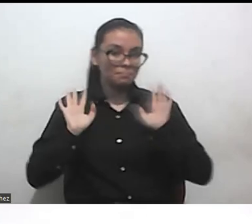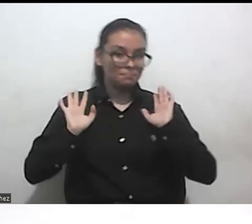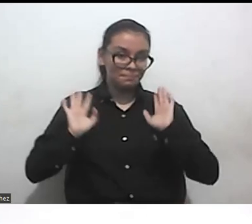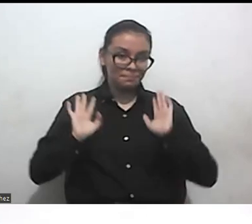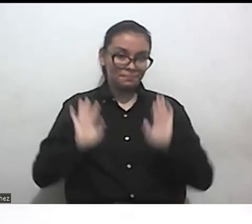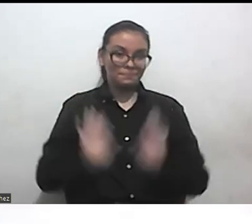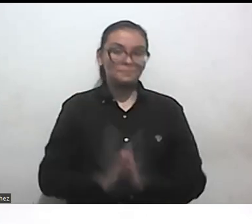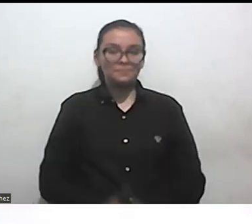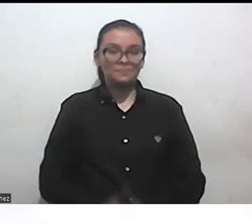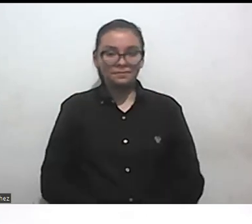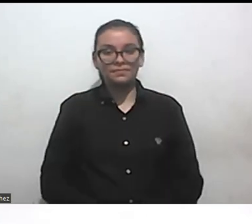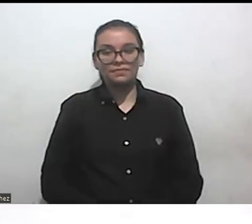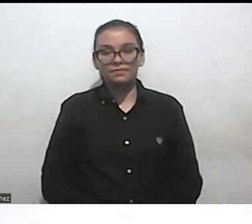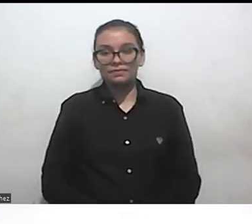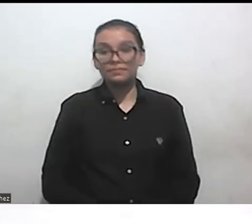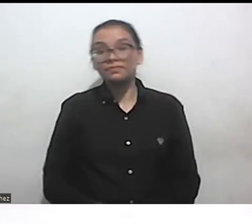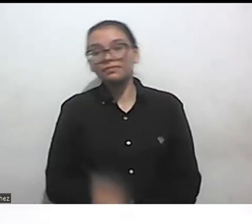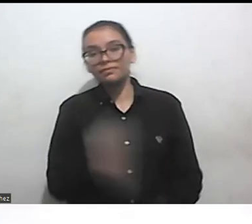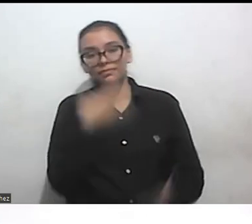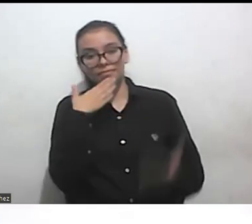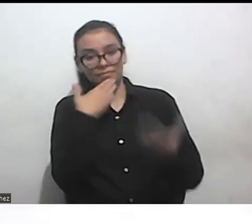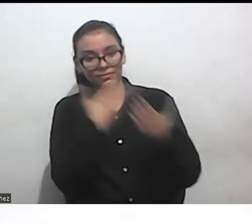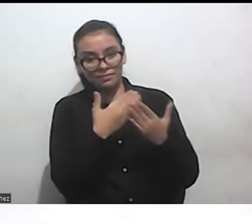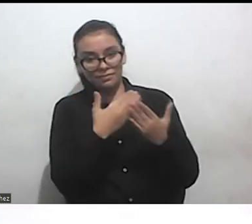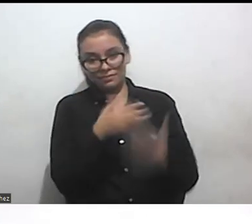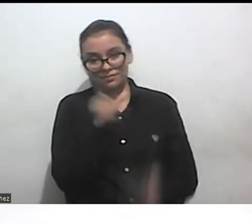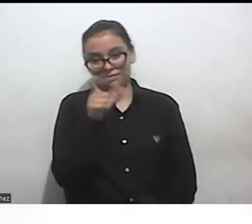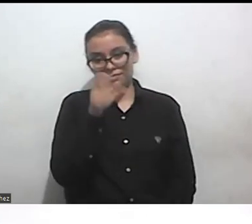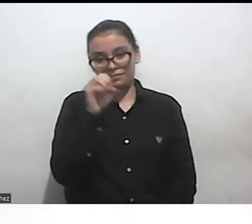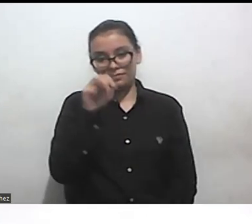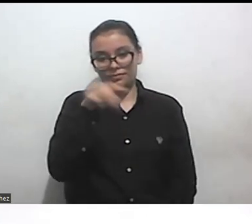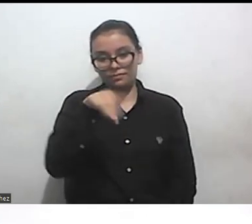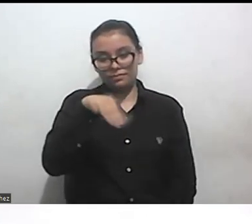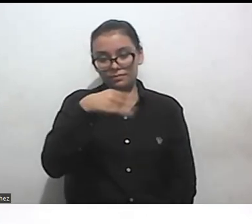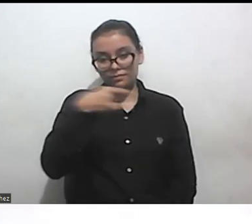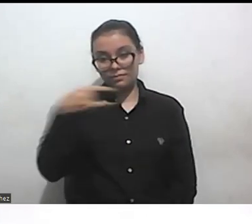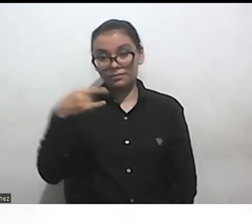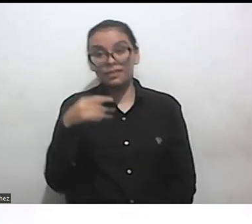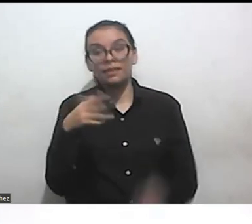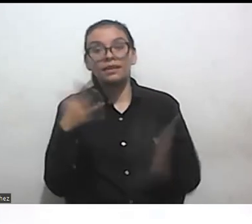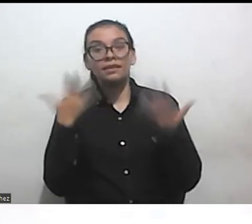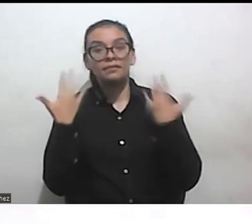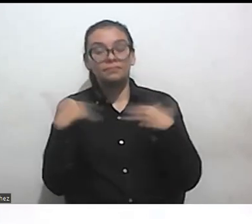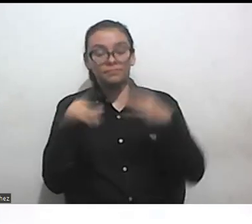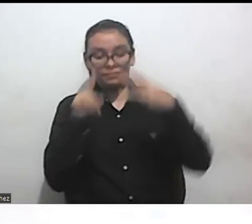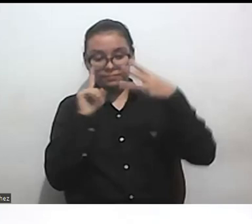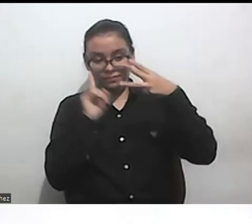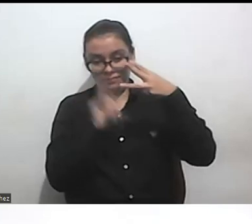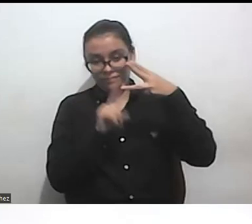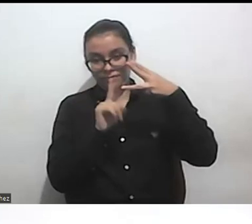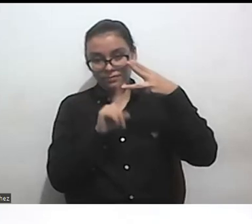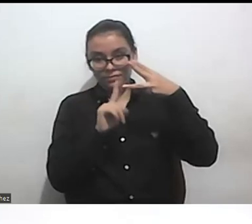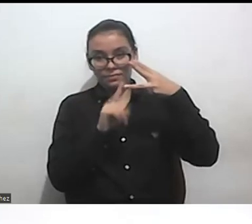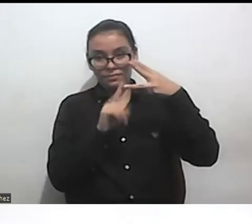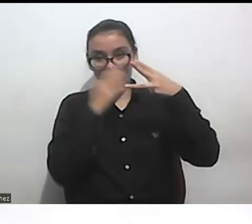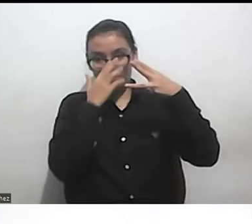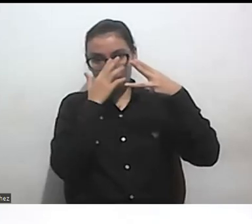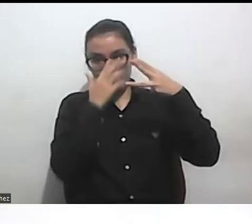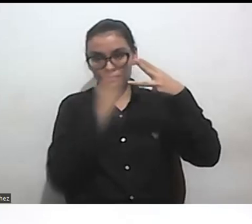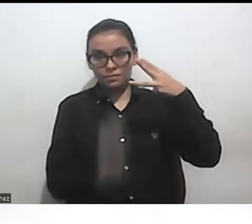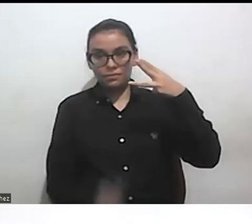gracias profe bueno vamos a nuestra última pregunta pero antes quiero